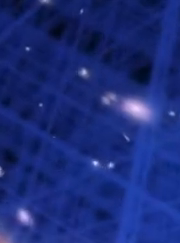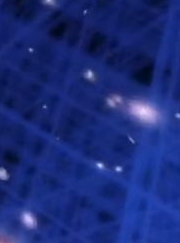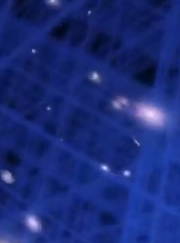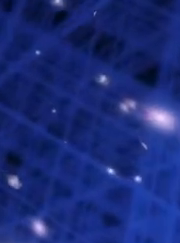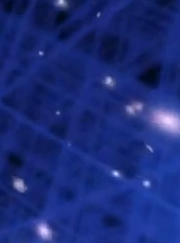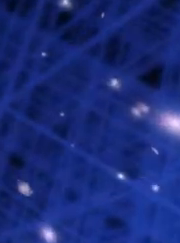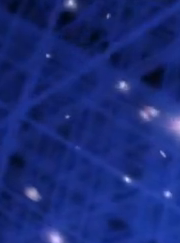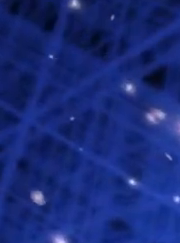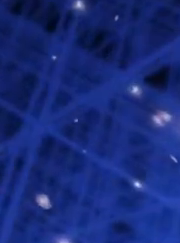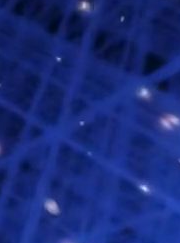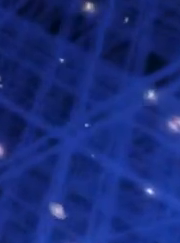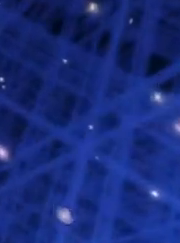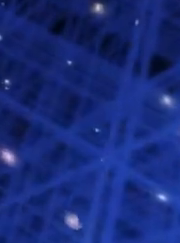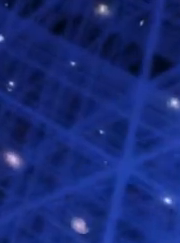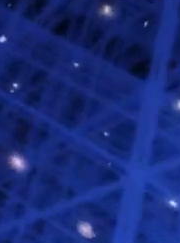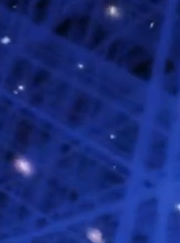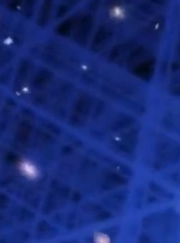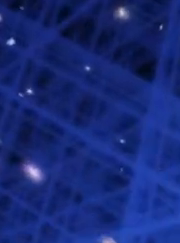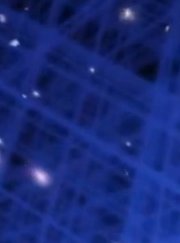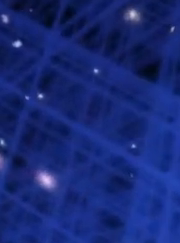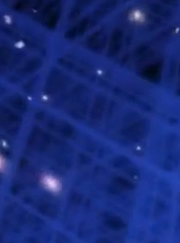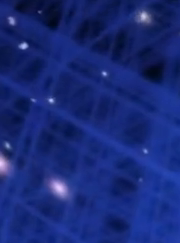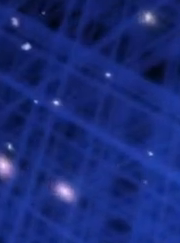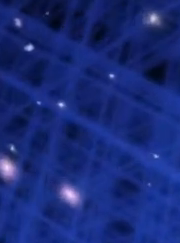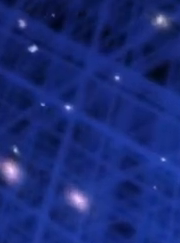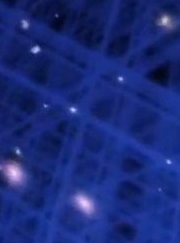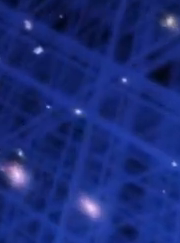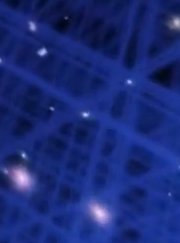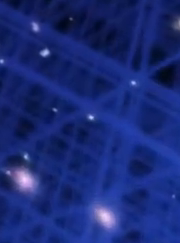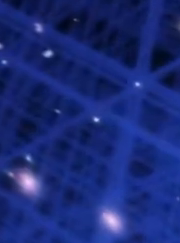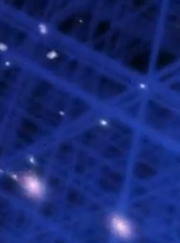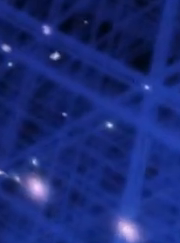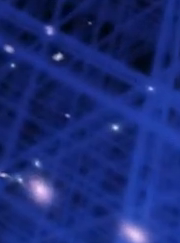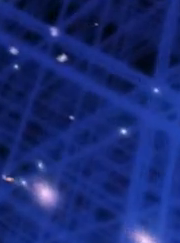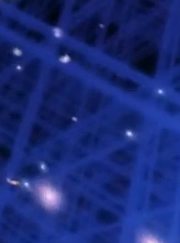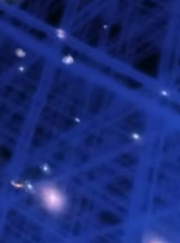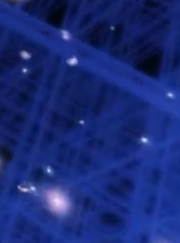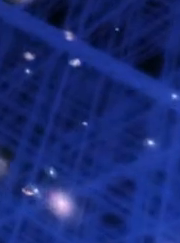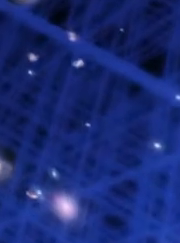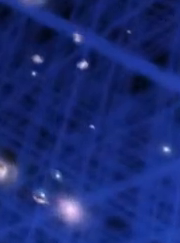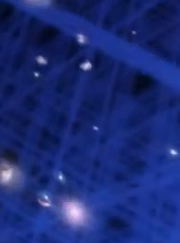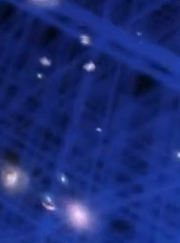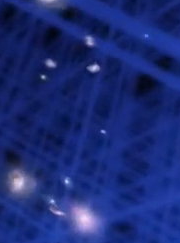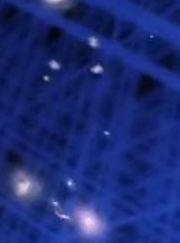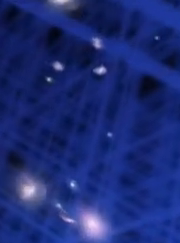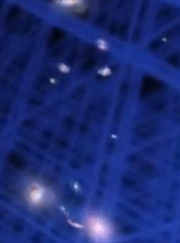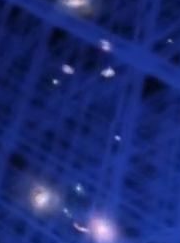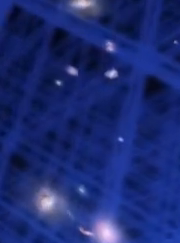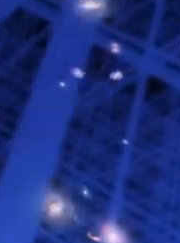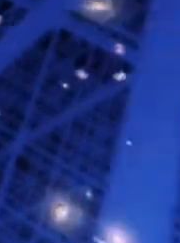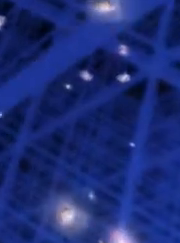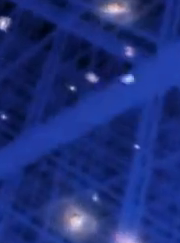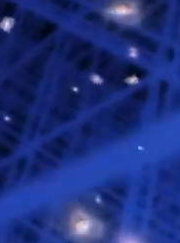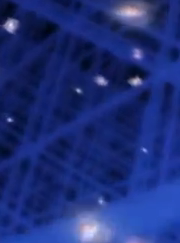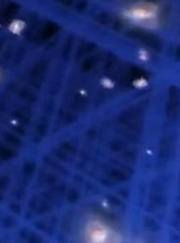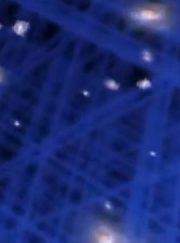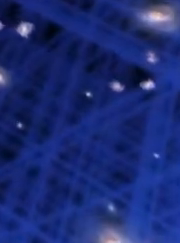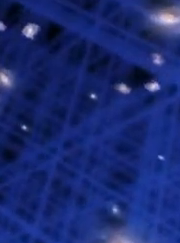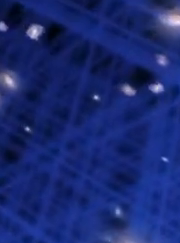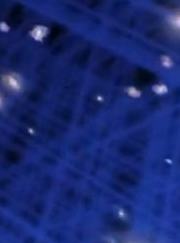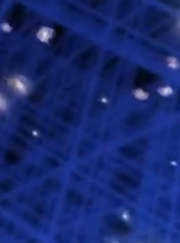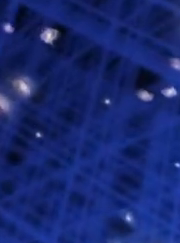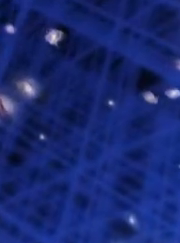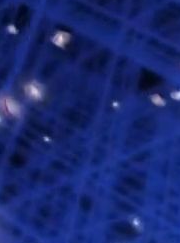at a truly revolutionary finding, that the cosmos is not only expanding, but that it is doing so at an